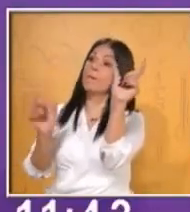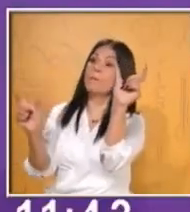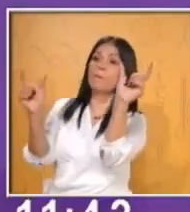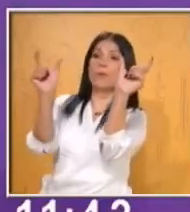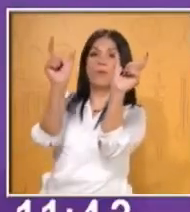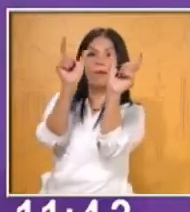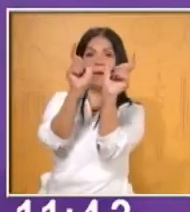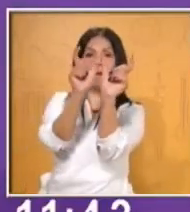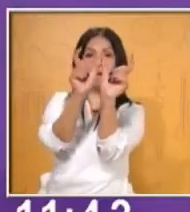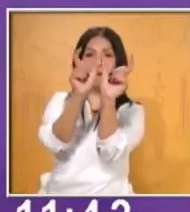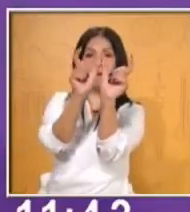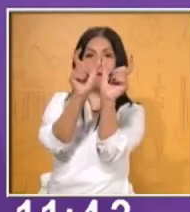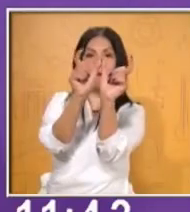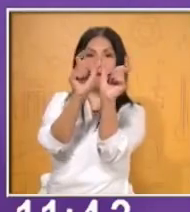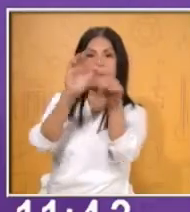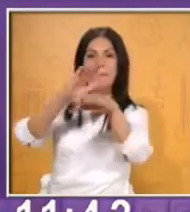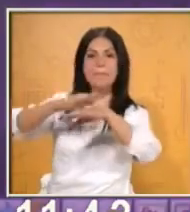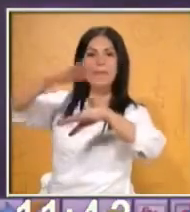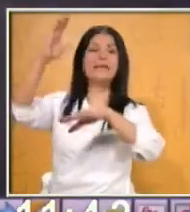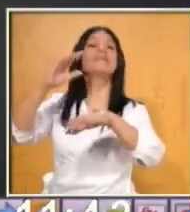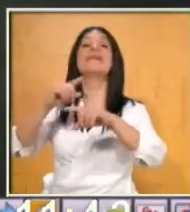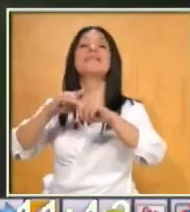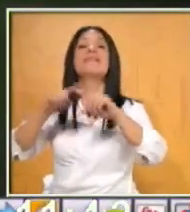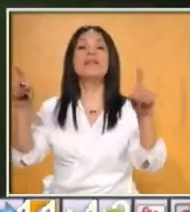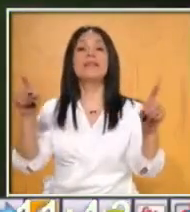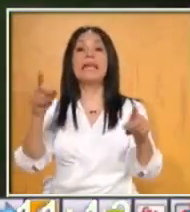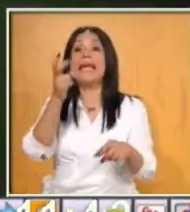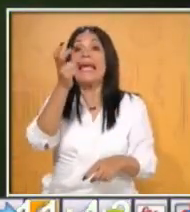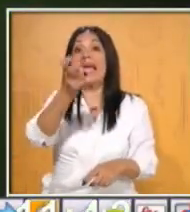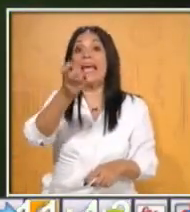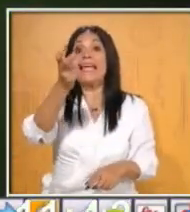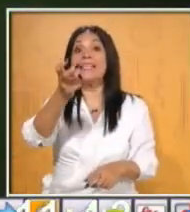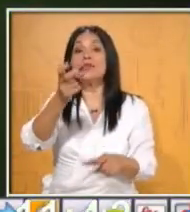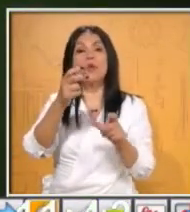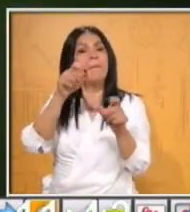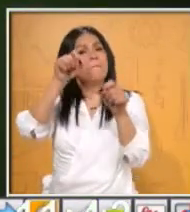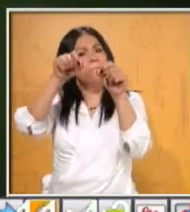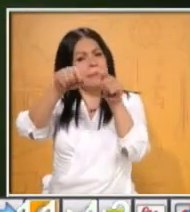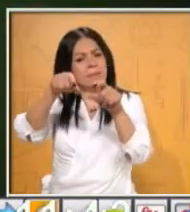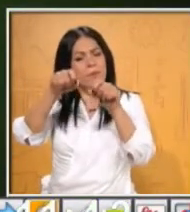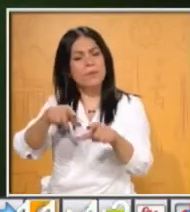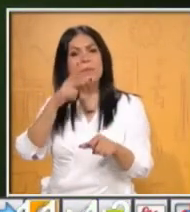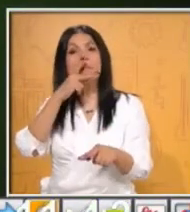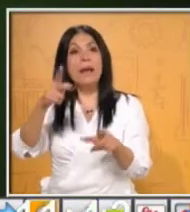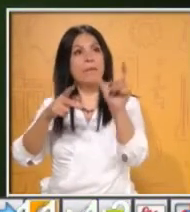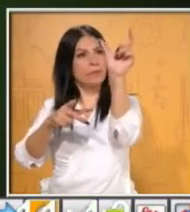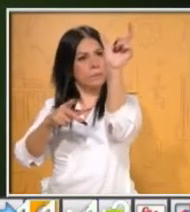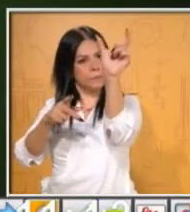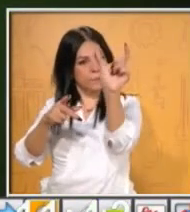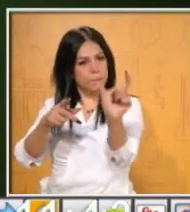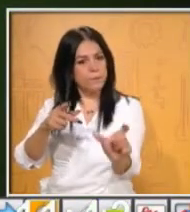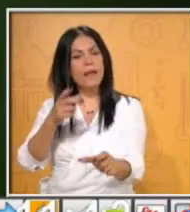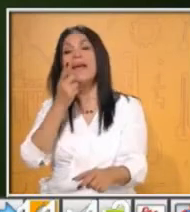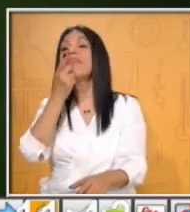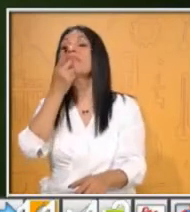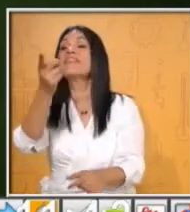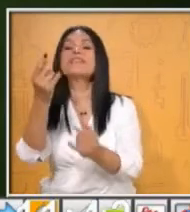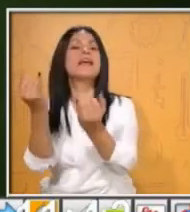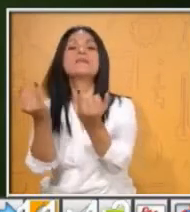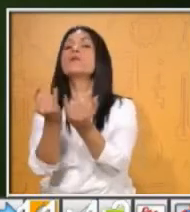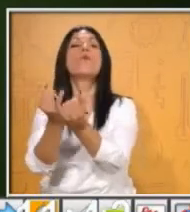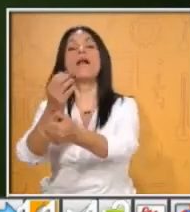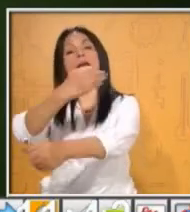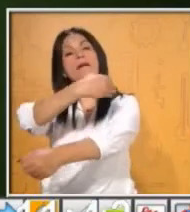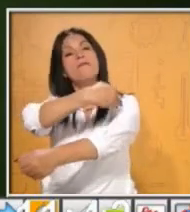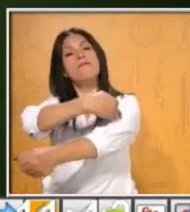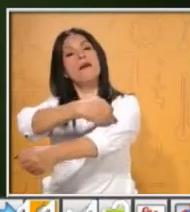Vamos a ver qué es una familia léxica. Una familia léxica es familia de palabras. Es un